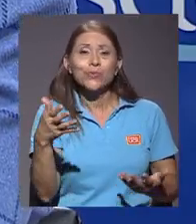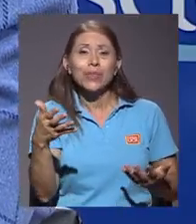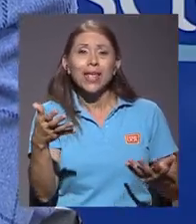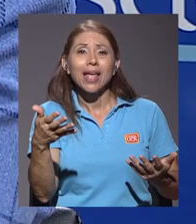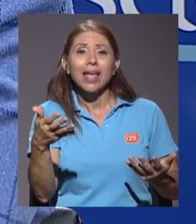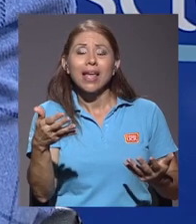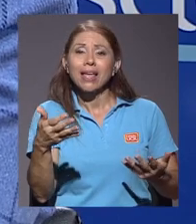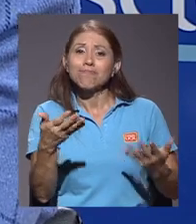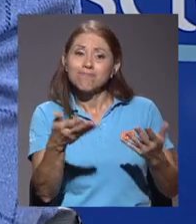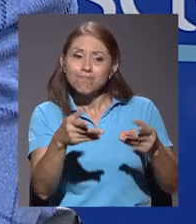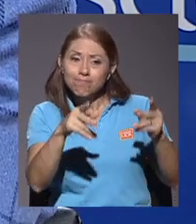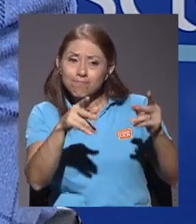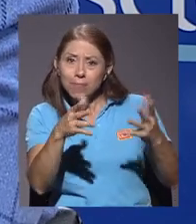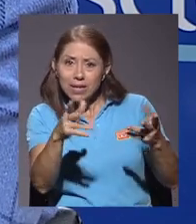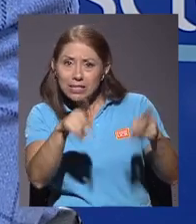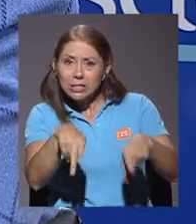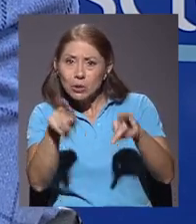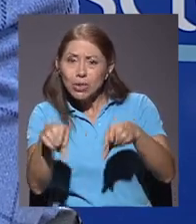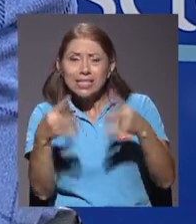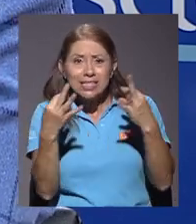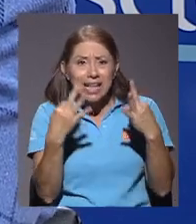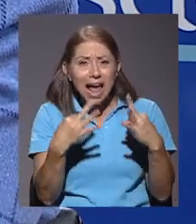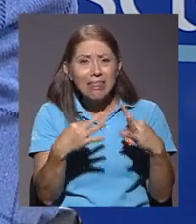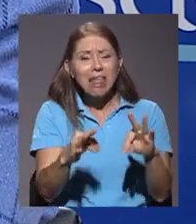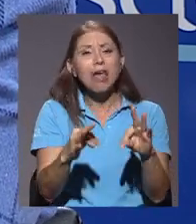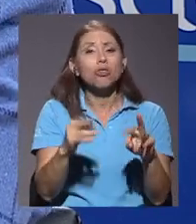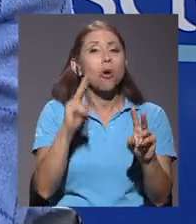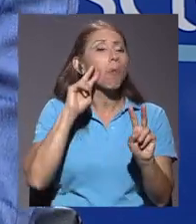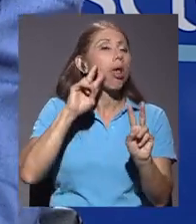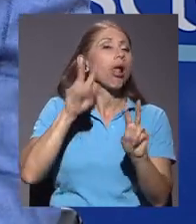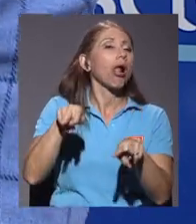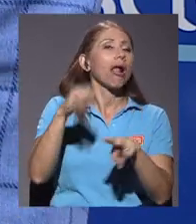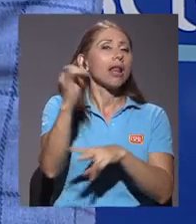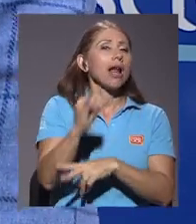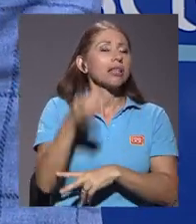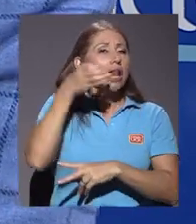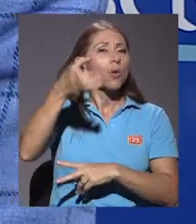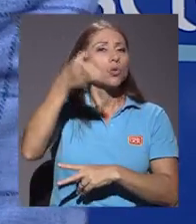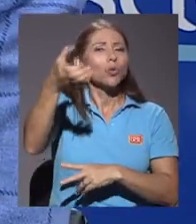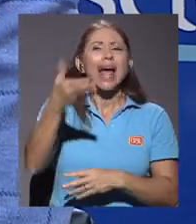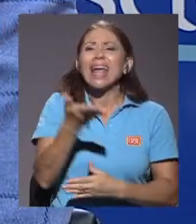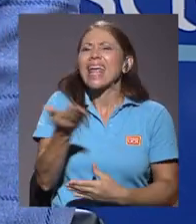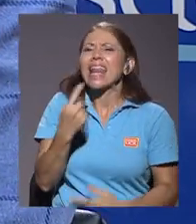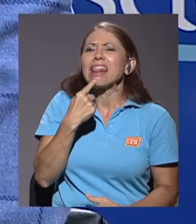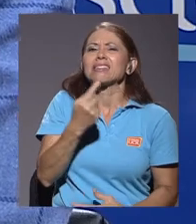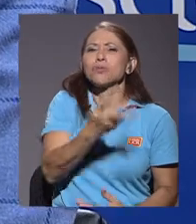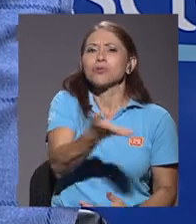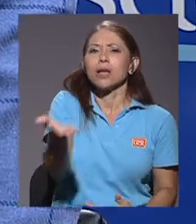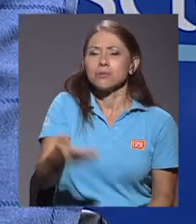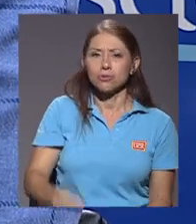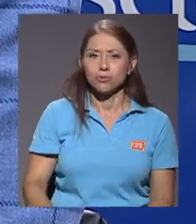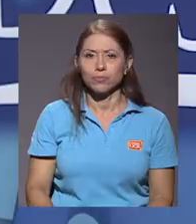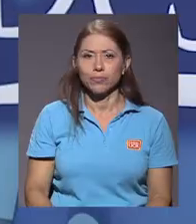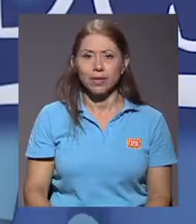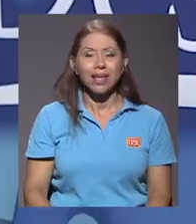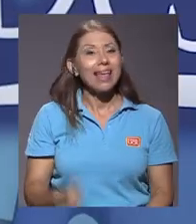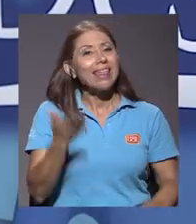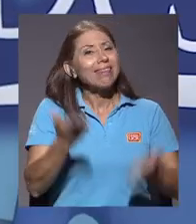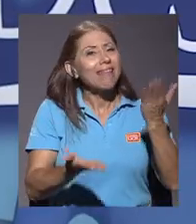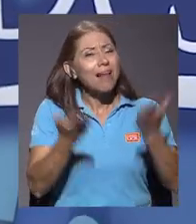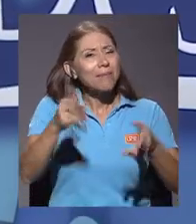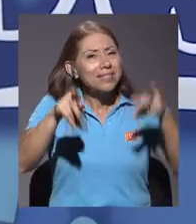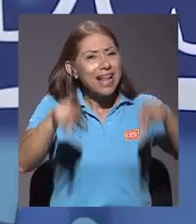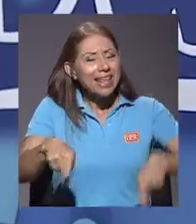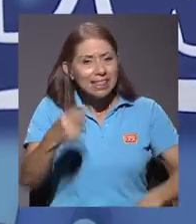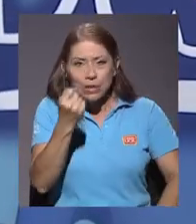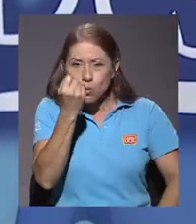agentes que de alguna manera están tratando de desvalorizar lo que es el arte y la cultura para una sociedad? Yo creo que tal